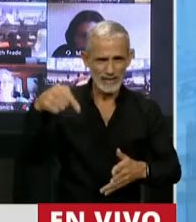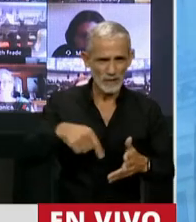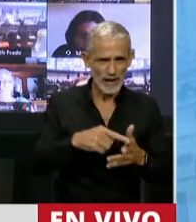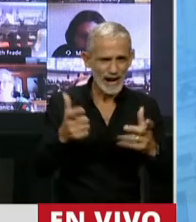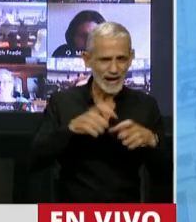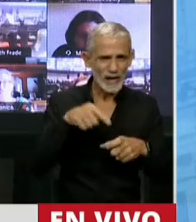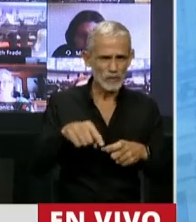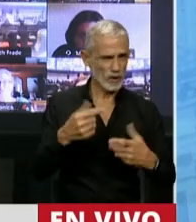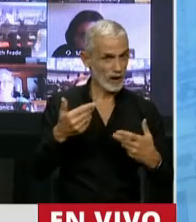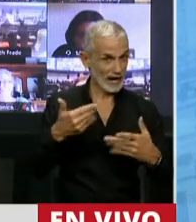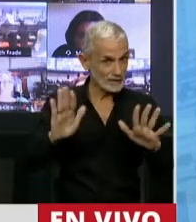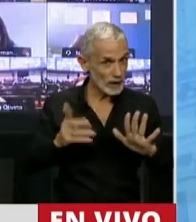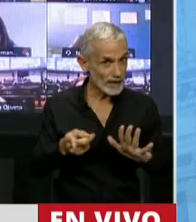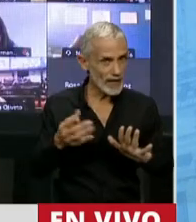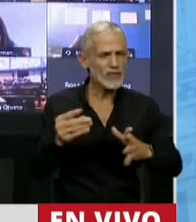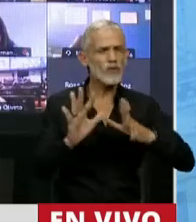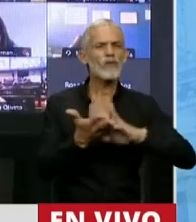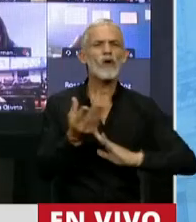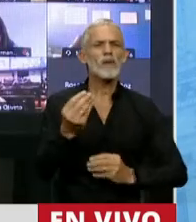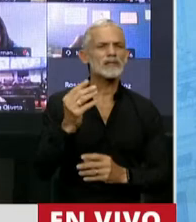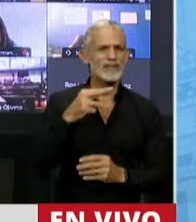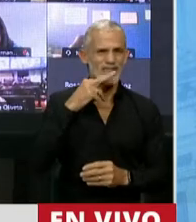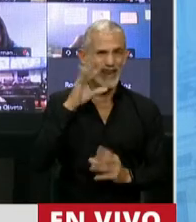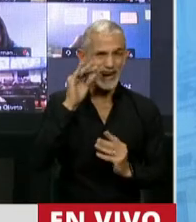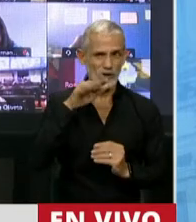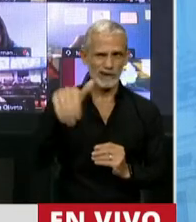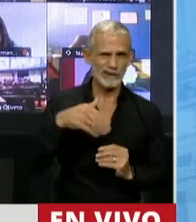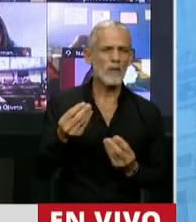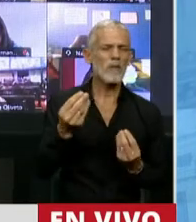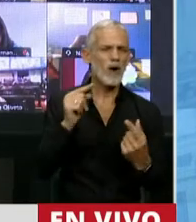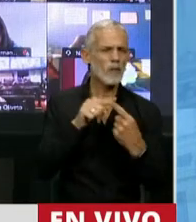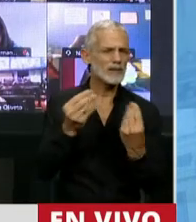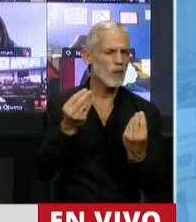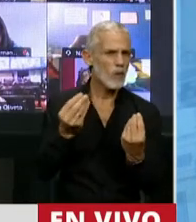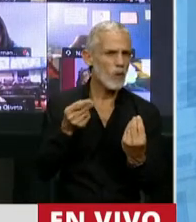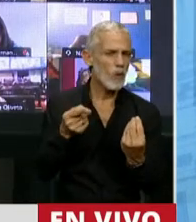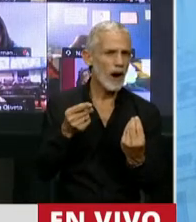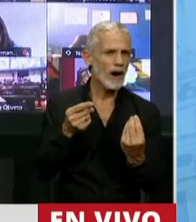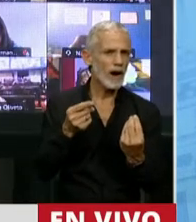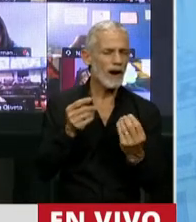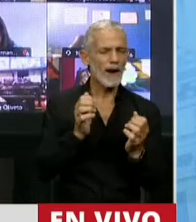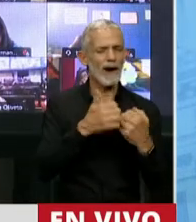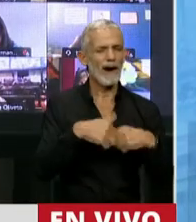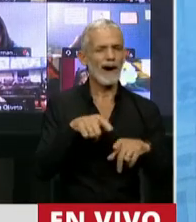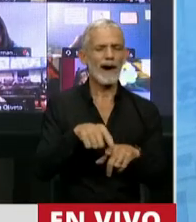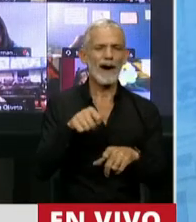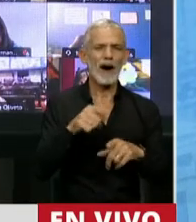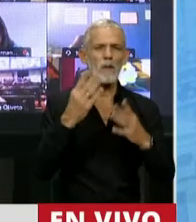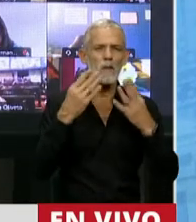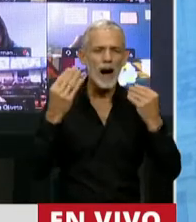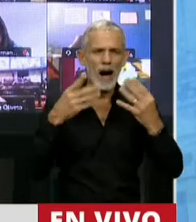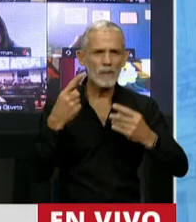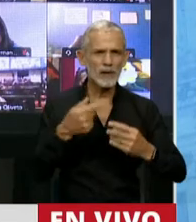fíjese qué casualidad, del modo en que lo ha hecho, con el evidente propósito de ocultar el bochorno y tomar